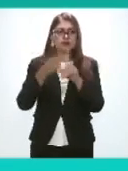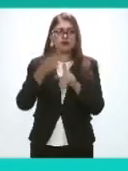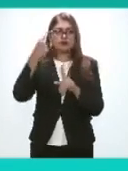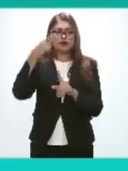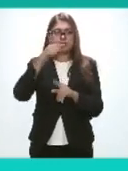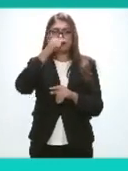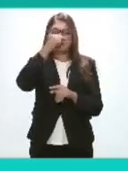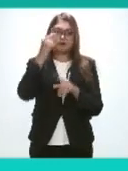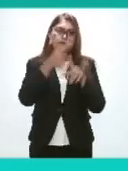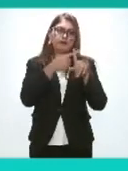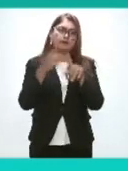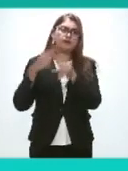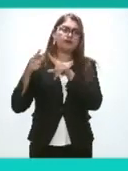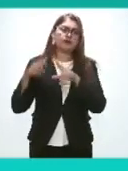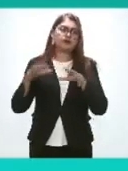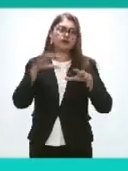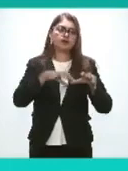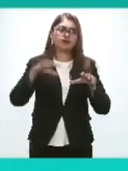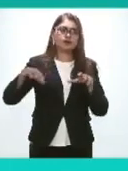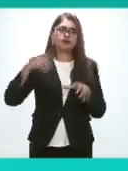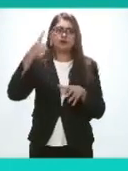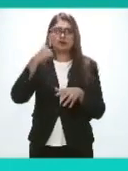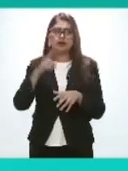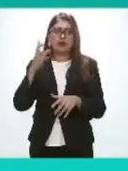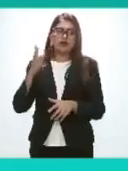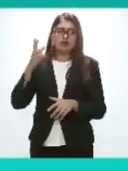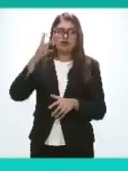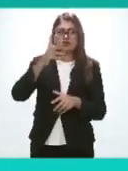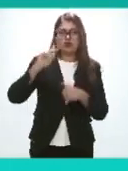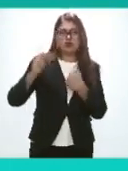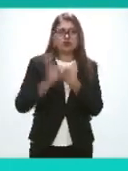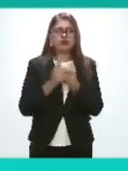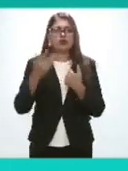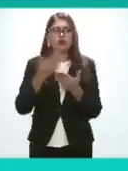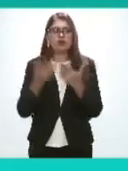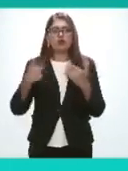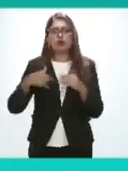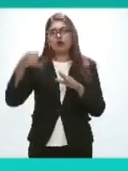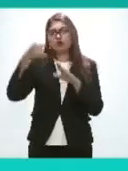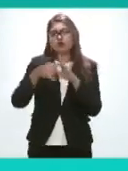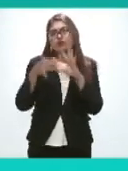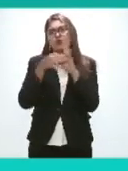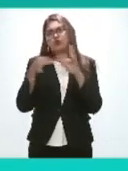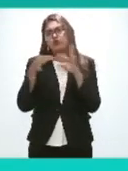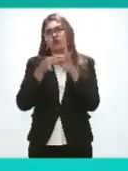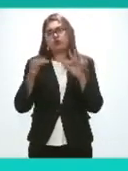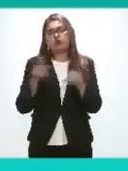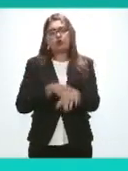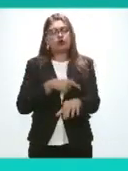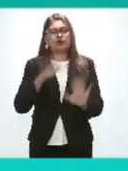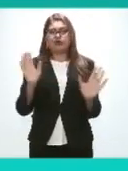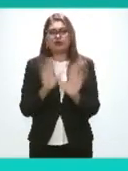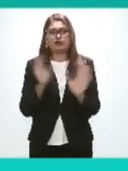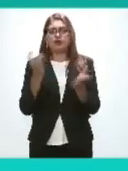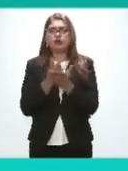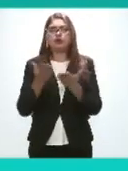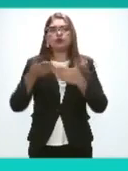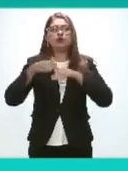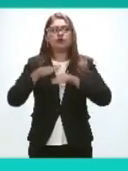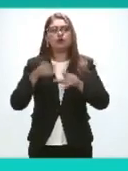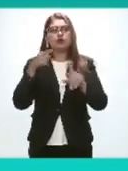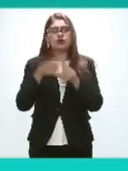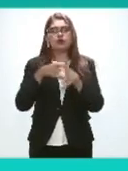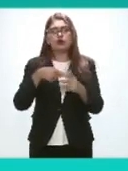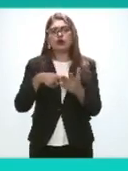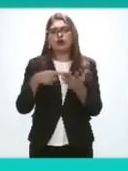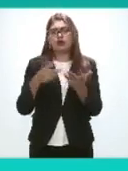diferentes sectores con el futuro de nuestro país no quiero extenderme mucho solamente sobre los antecedentes de la construcción del